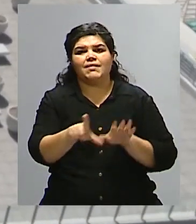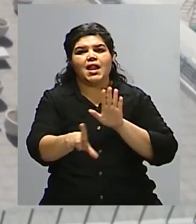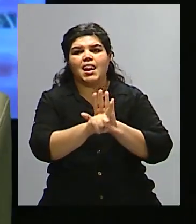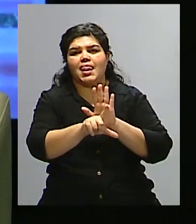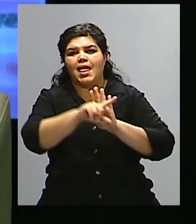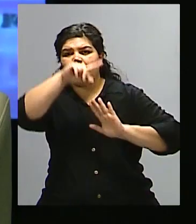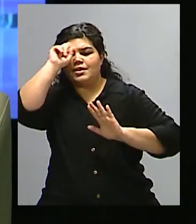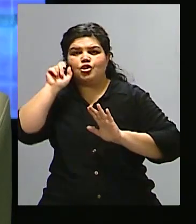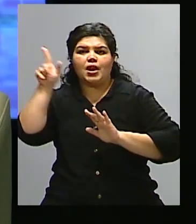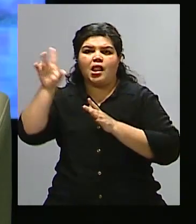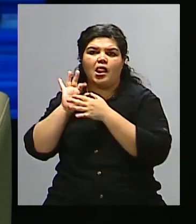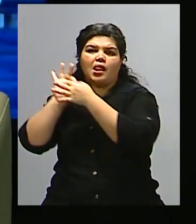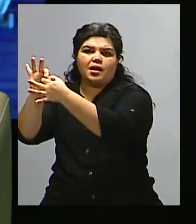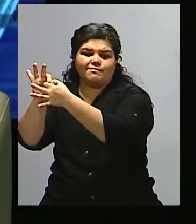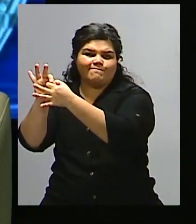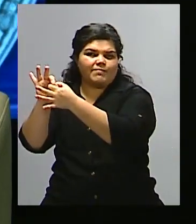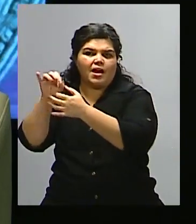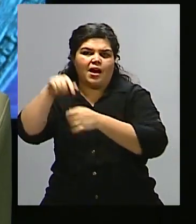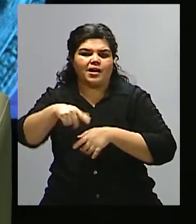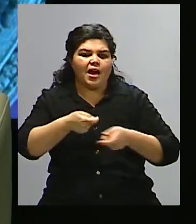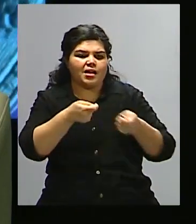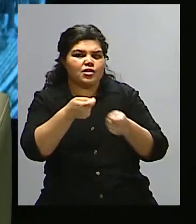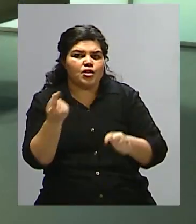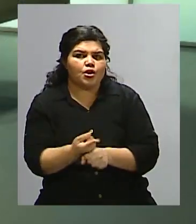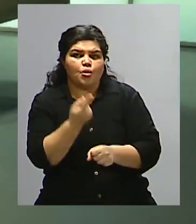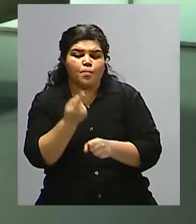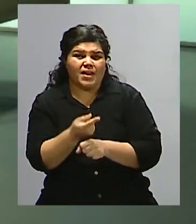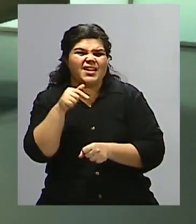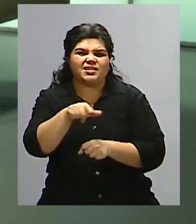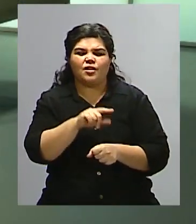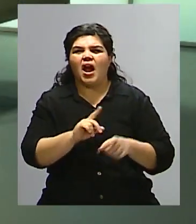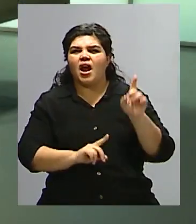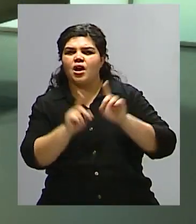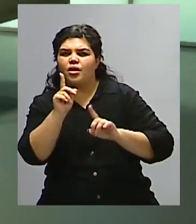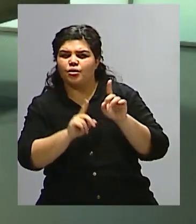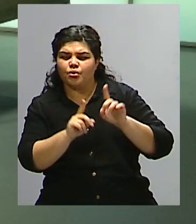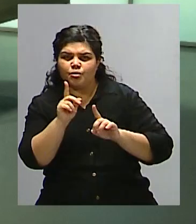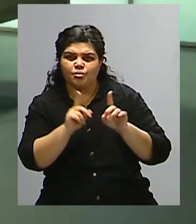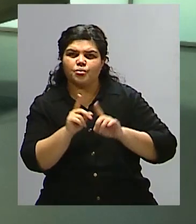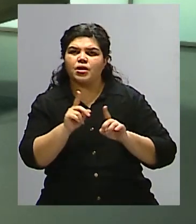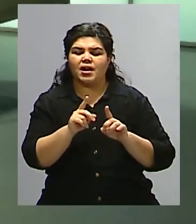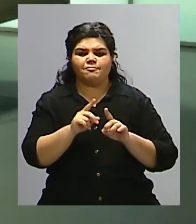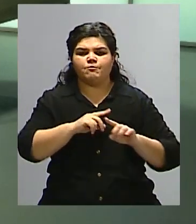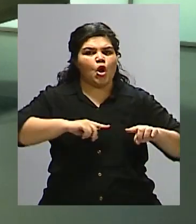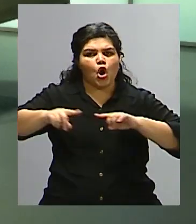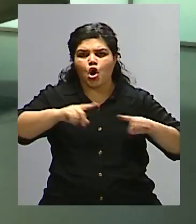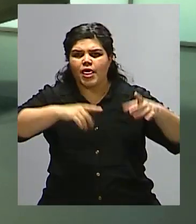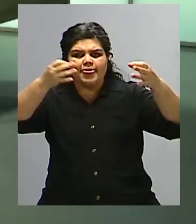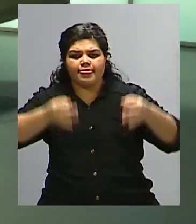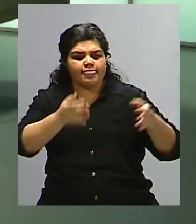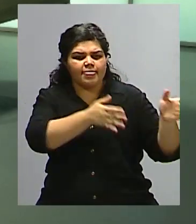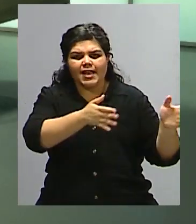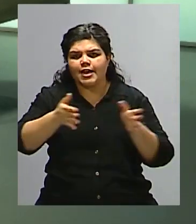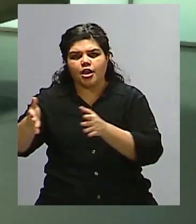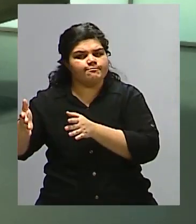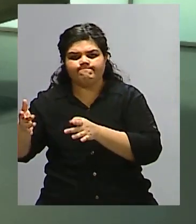Entonces, esta fragmentación que tenemos en nuestro país hace que se produzcan ciertas descoordinaciones que terminan